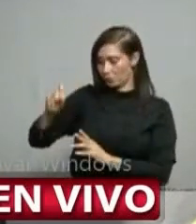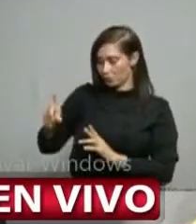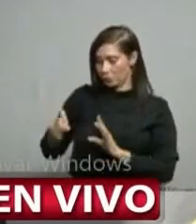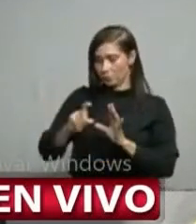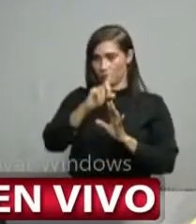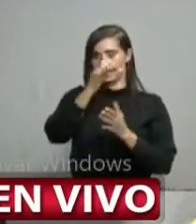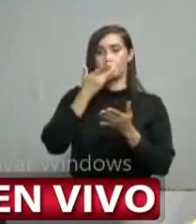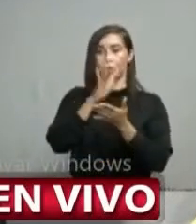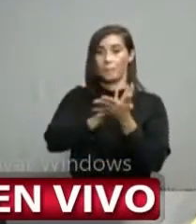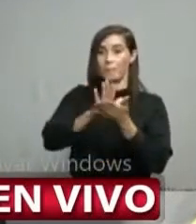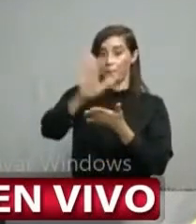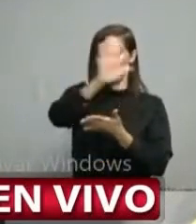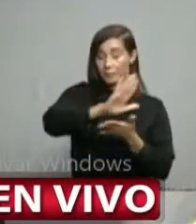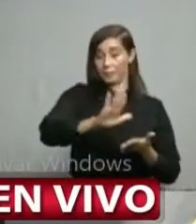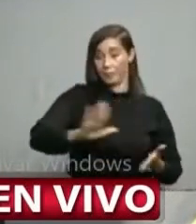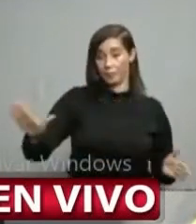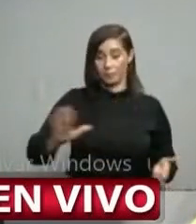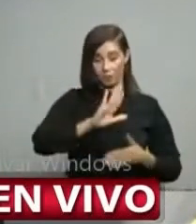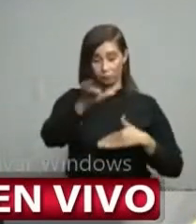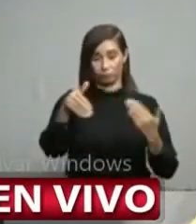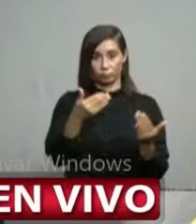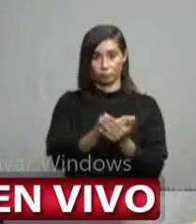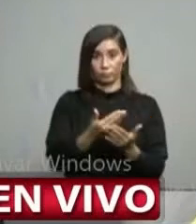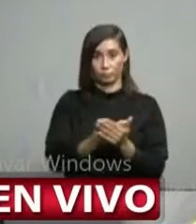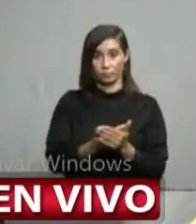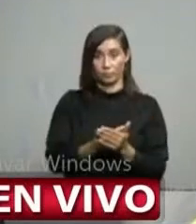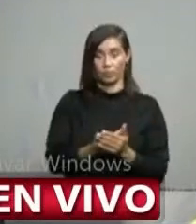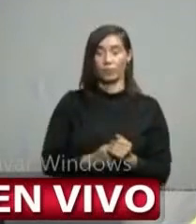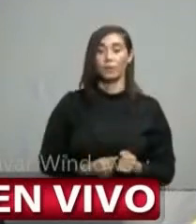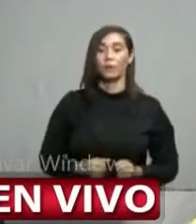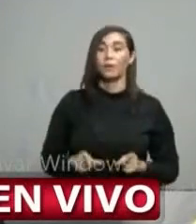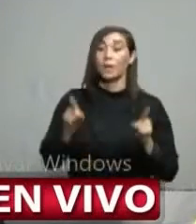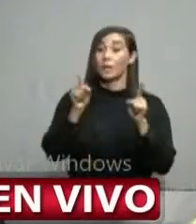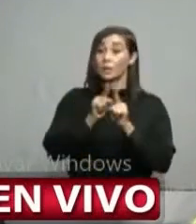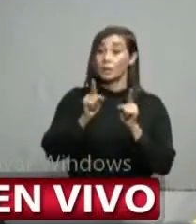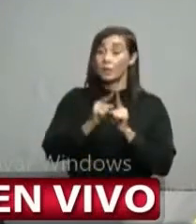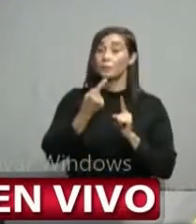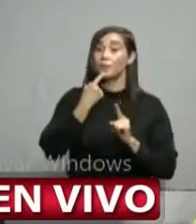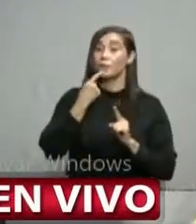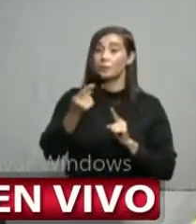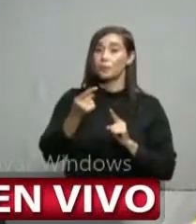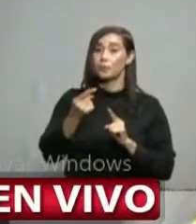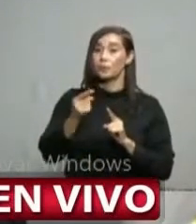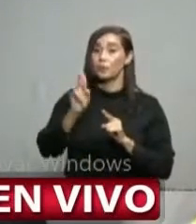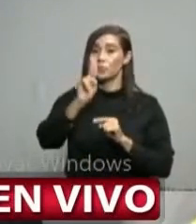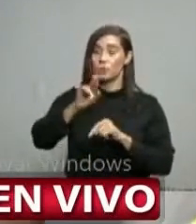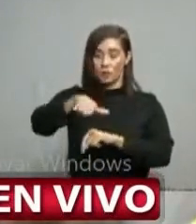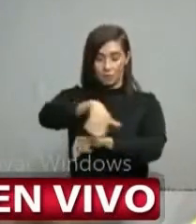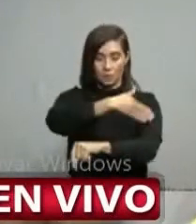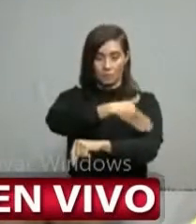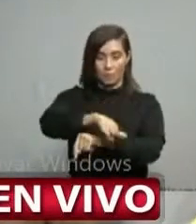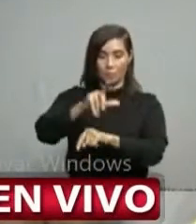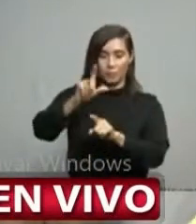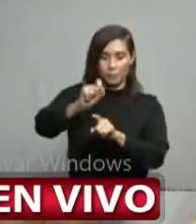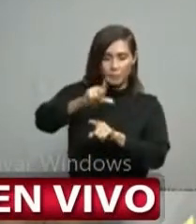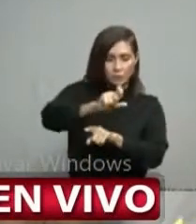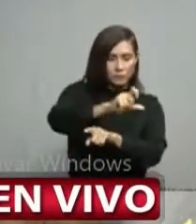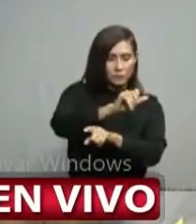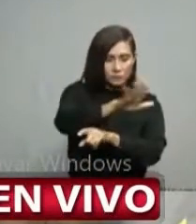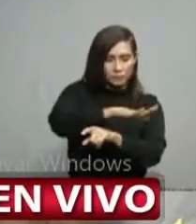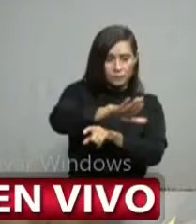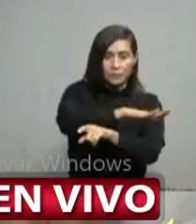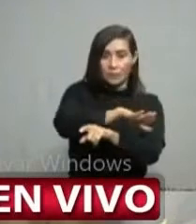importantes así como también el uso en la vía pública lo mantenemos